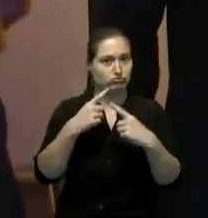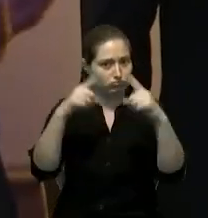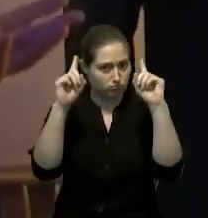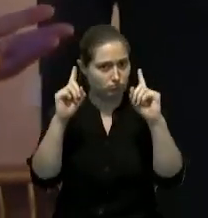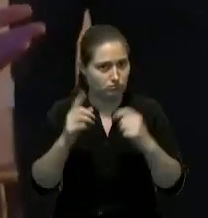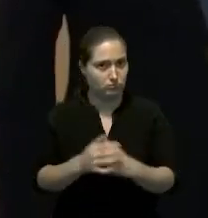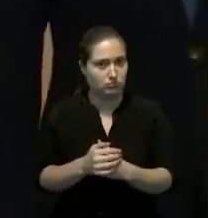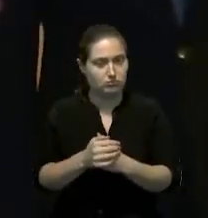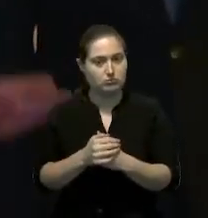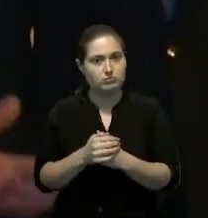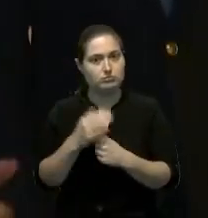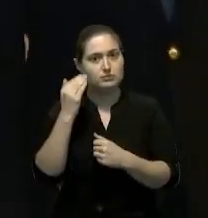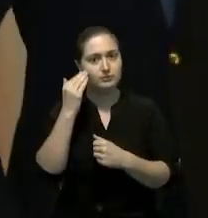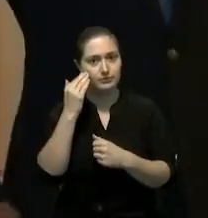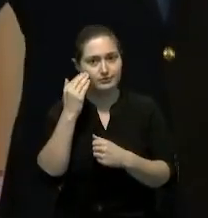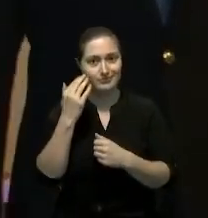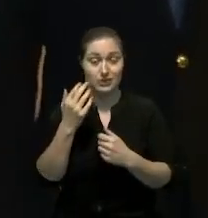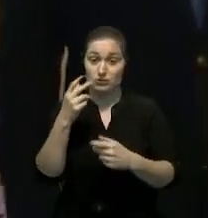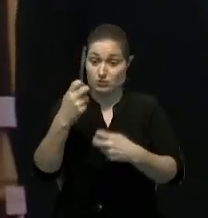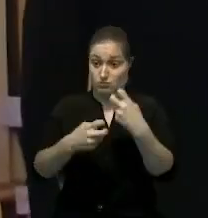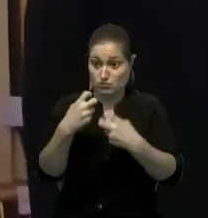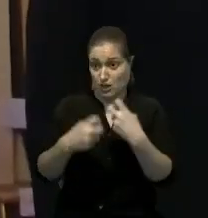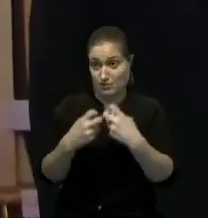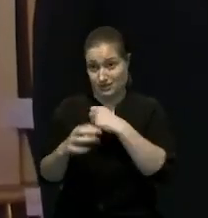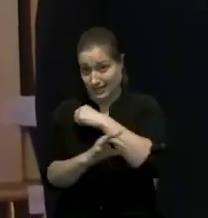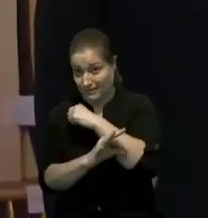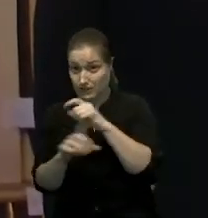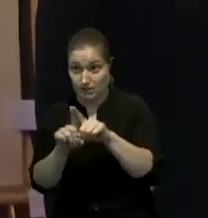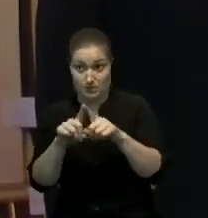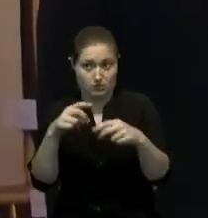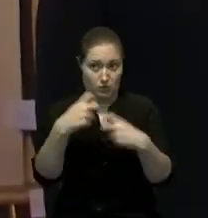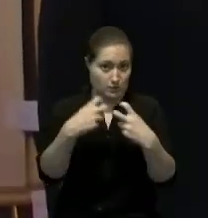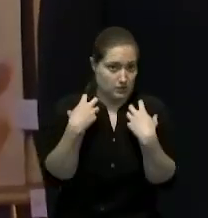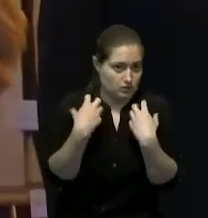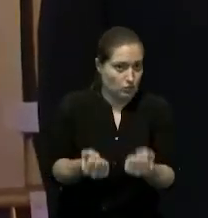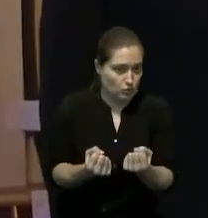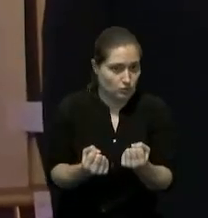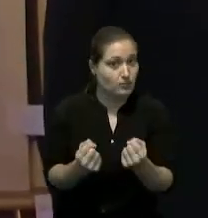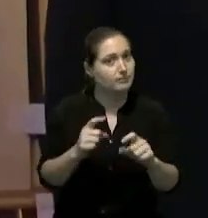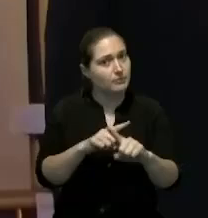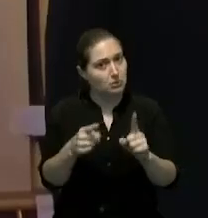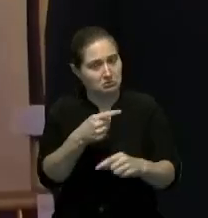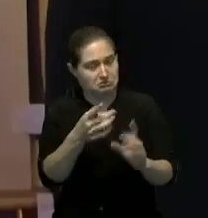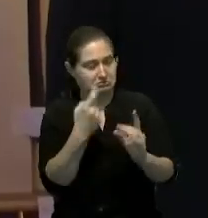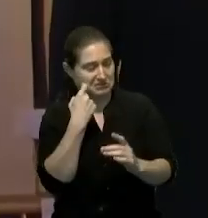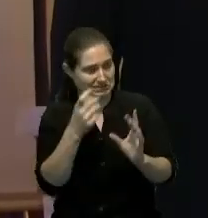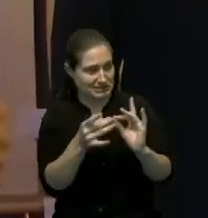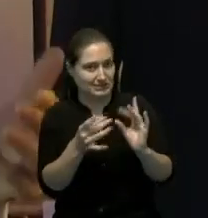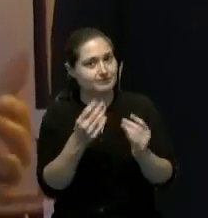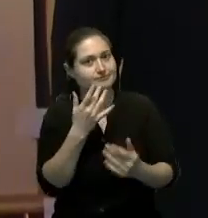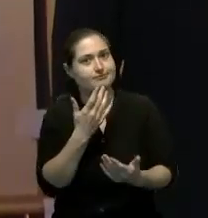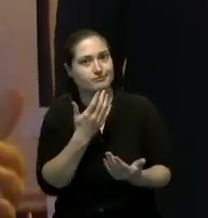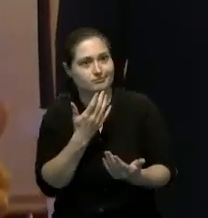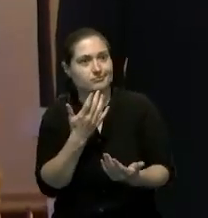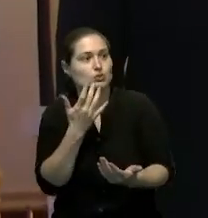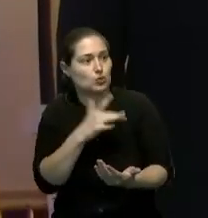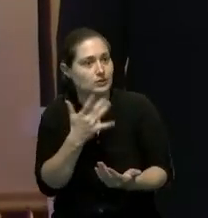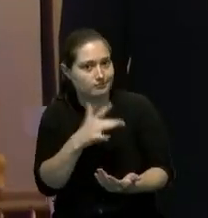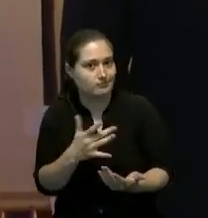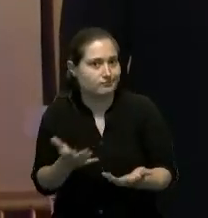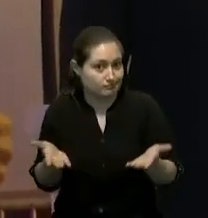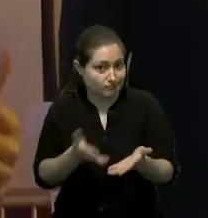porque es un problema de salud también grave pero como usted ha dicho afortunadamente hasta ahora en República Dominicana no ha tenido